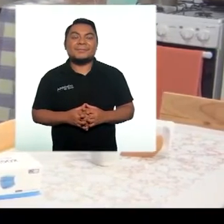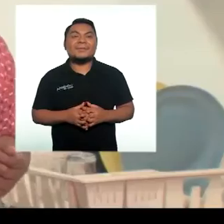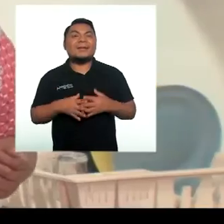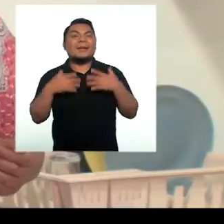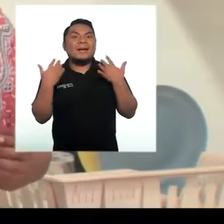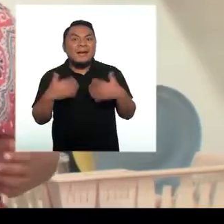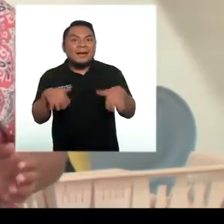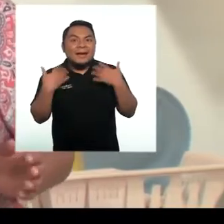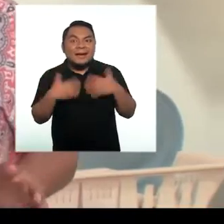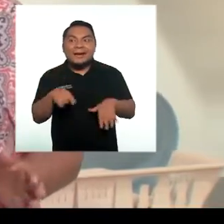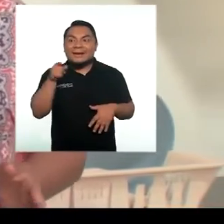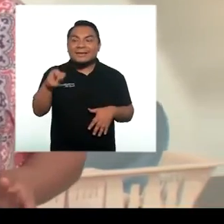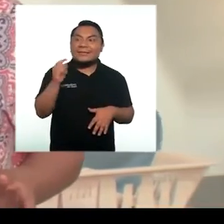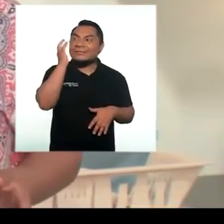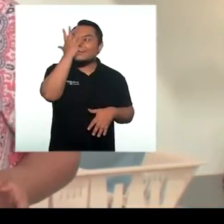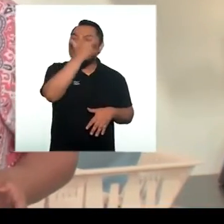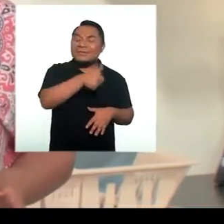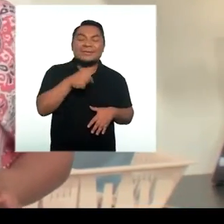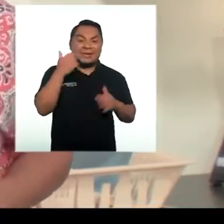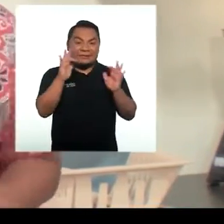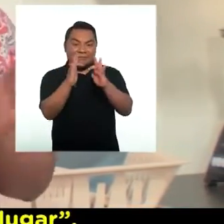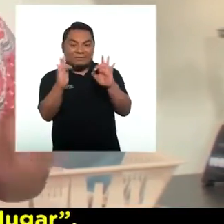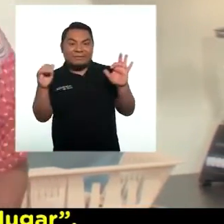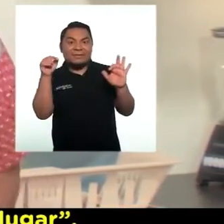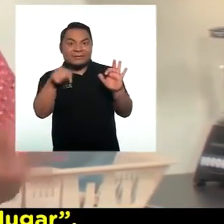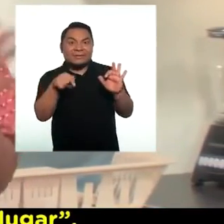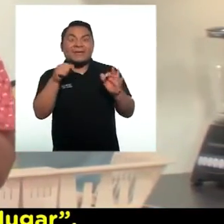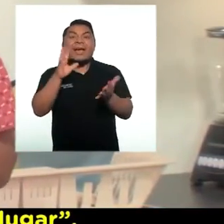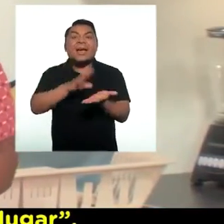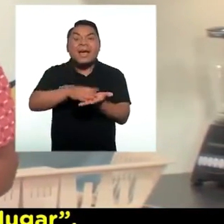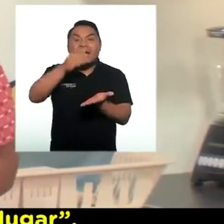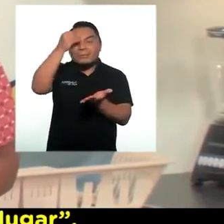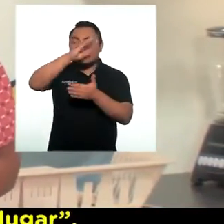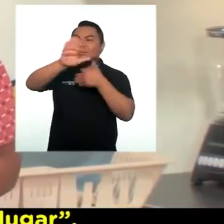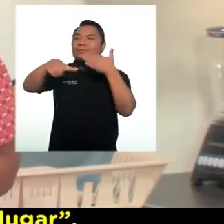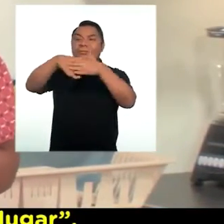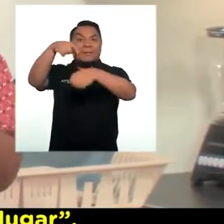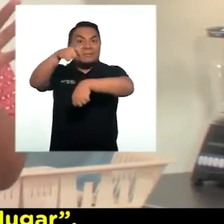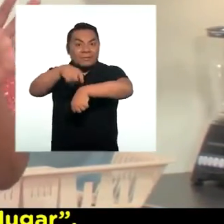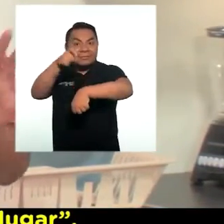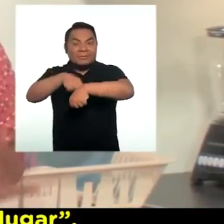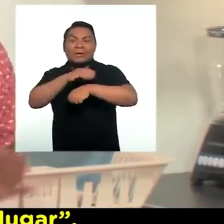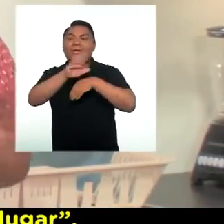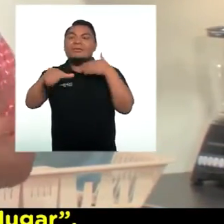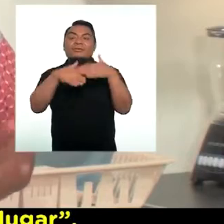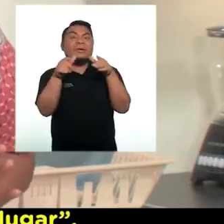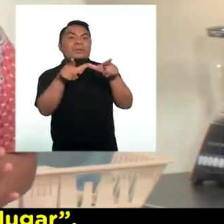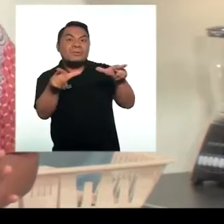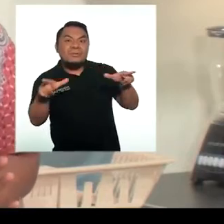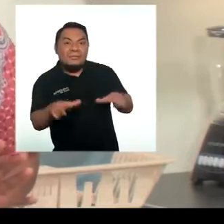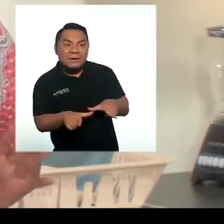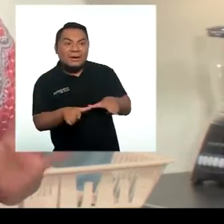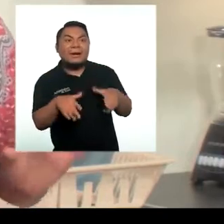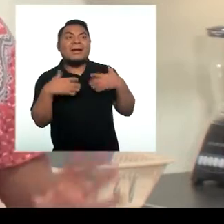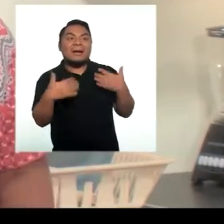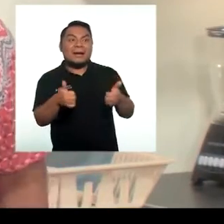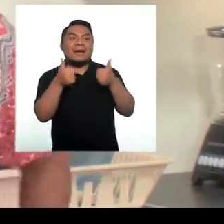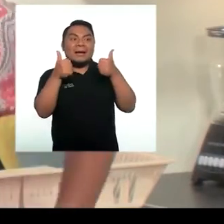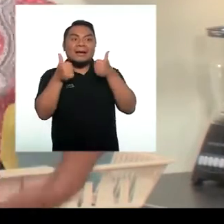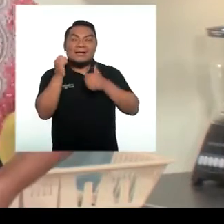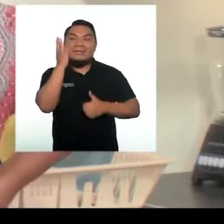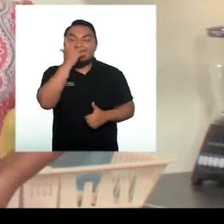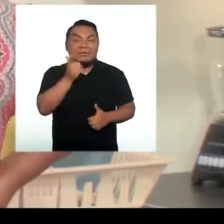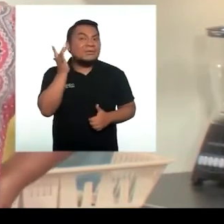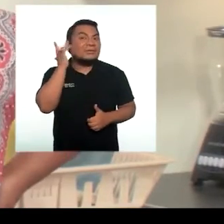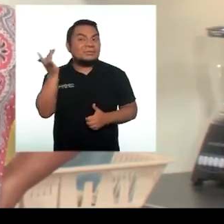Ay, qué bonita frase. Aprendemos en todo momento y en todo lugar. Ah, qué